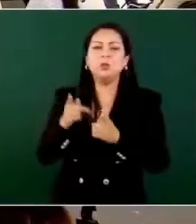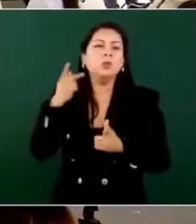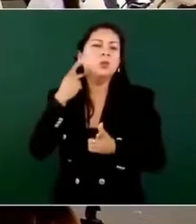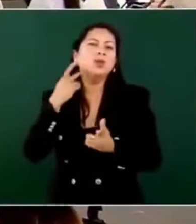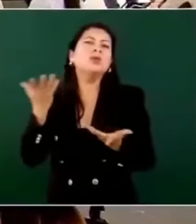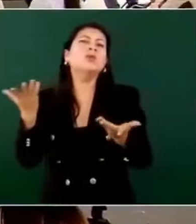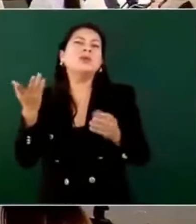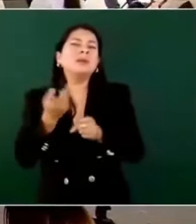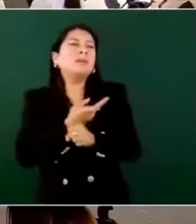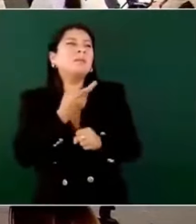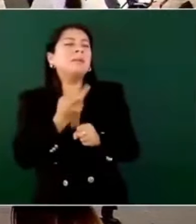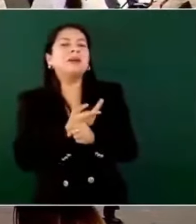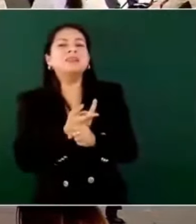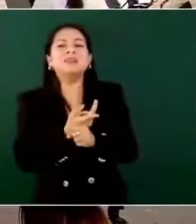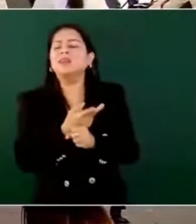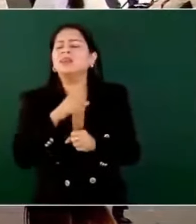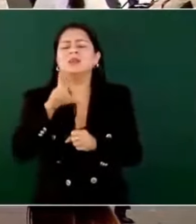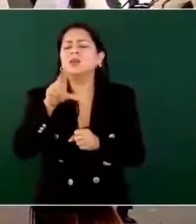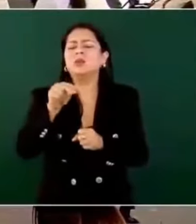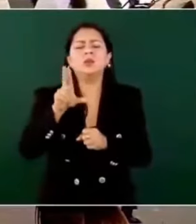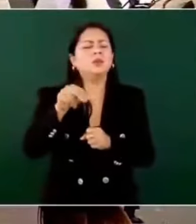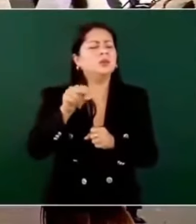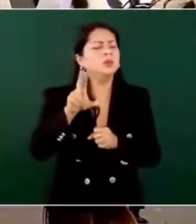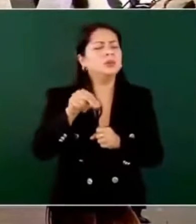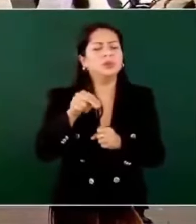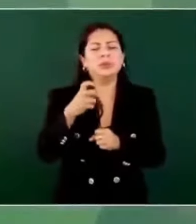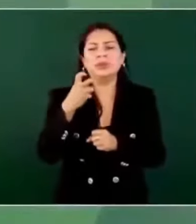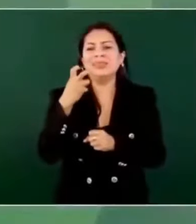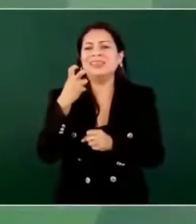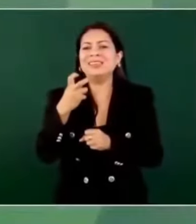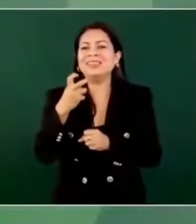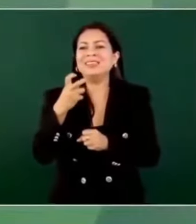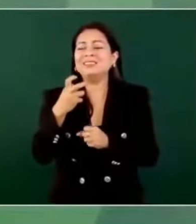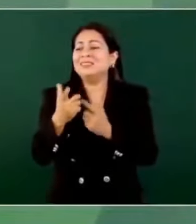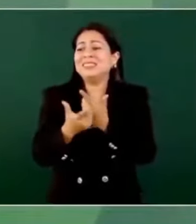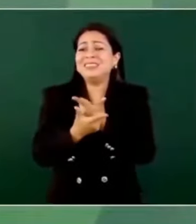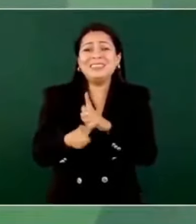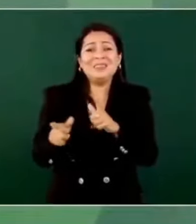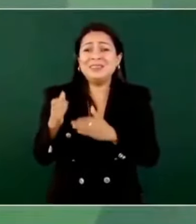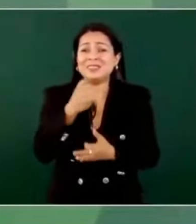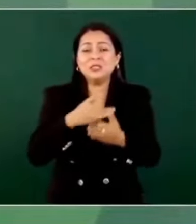deben estas declaraciones? No, que somos libres.